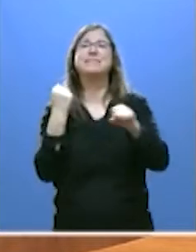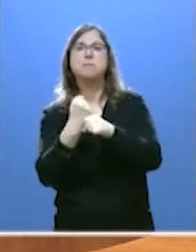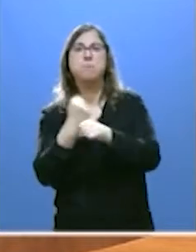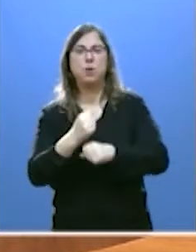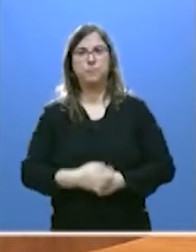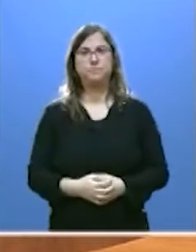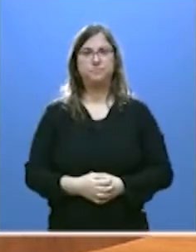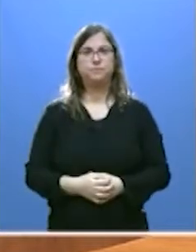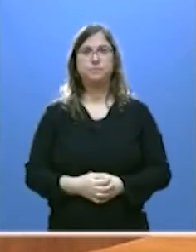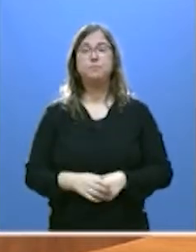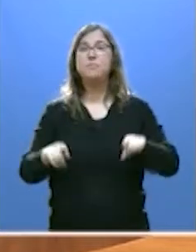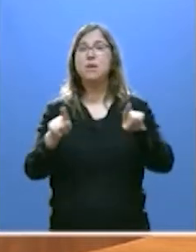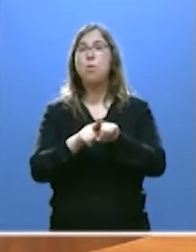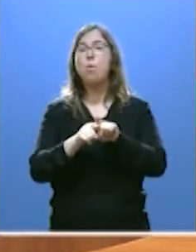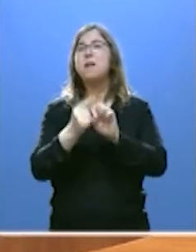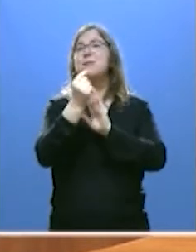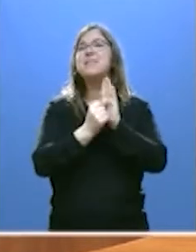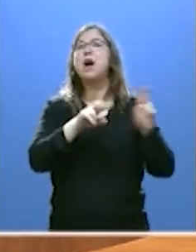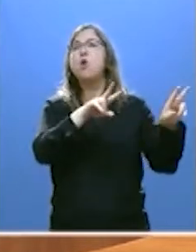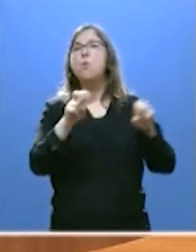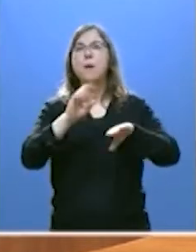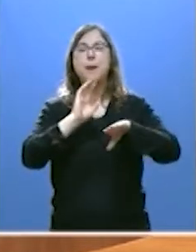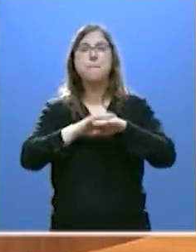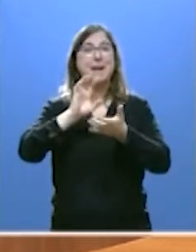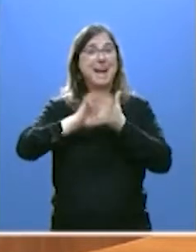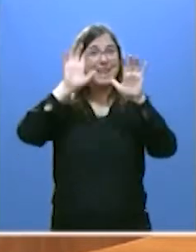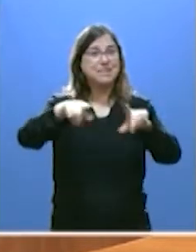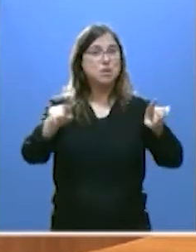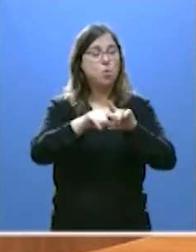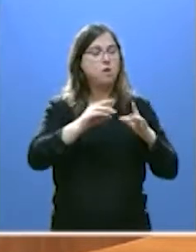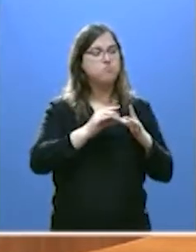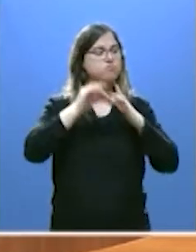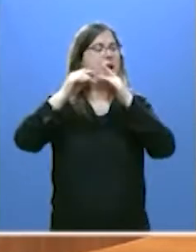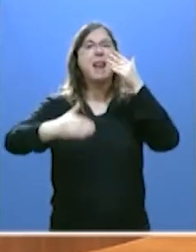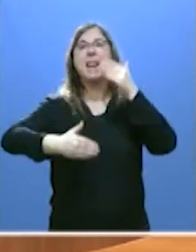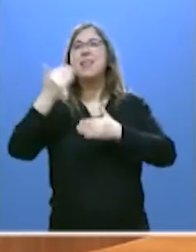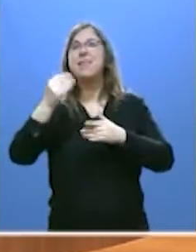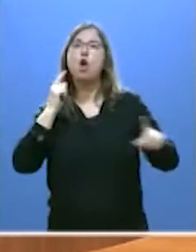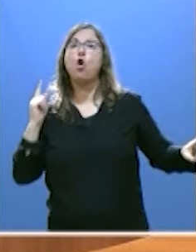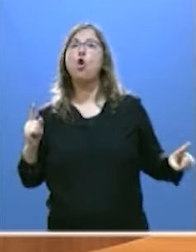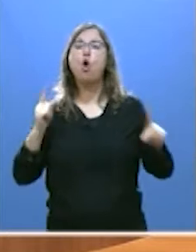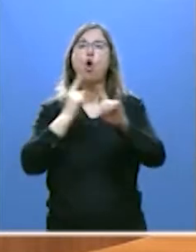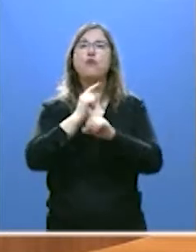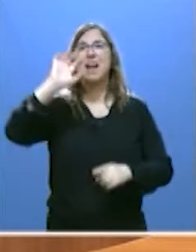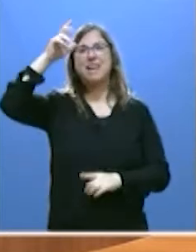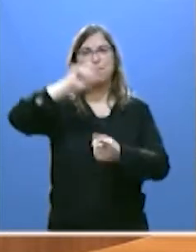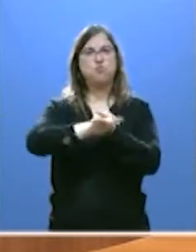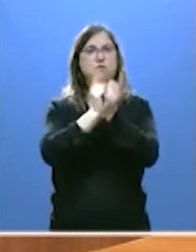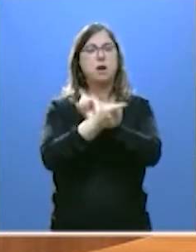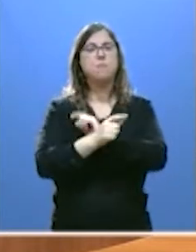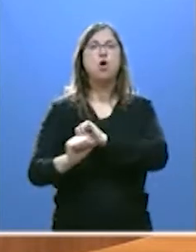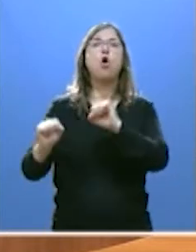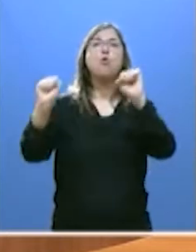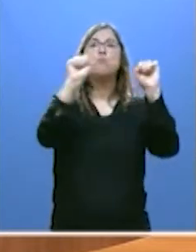Con nuevas medidas para mantener a Castilla y León en la vanguardia de la lucha contra el cambio climático, la